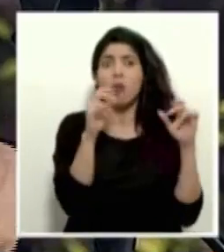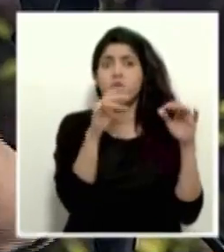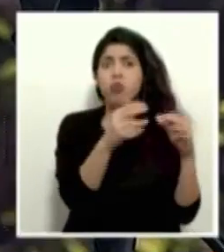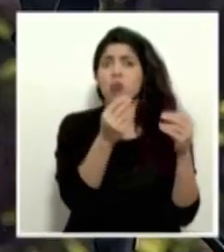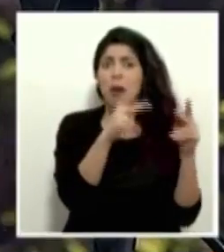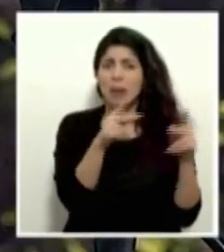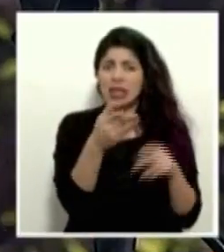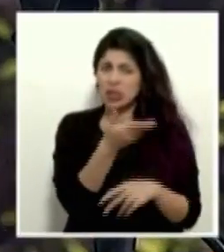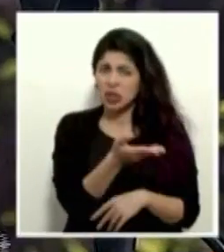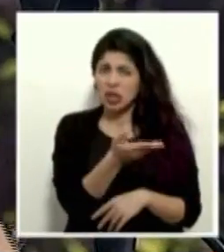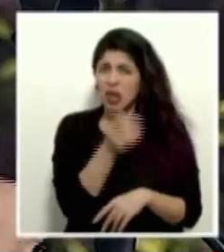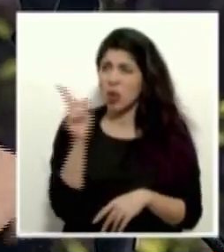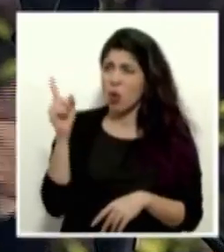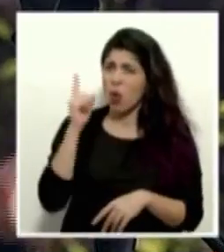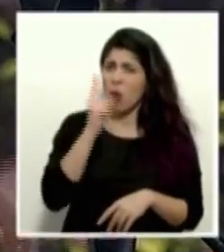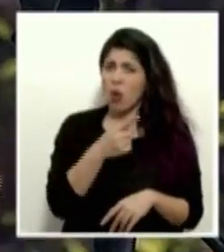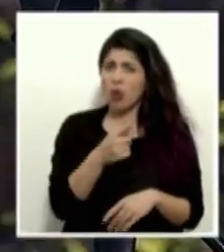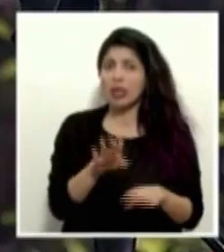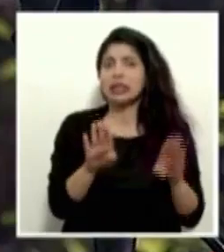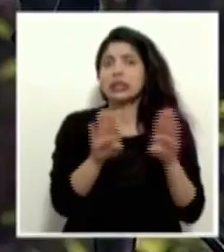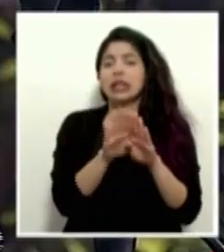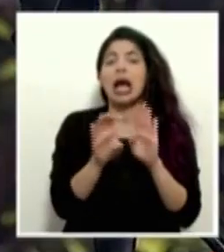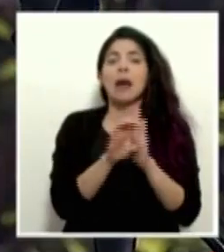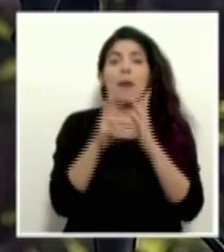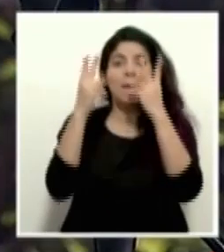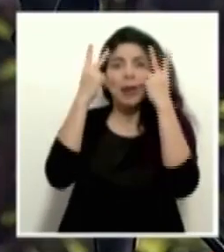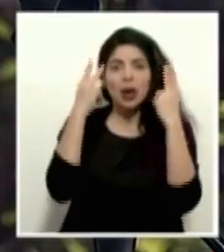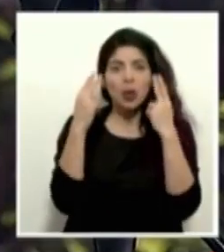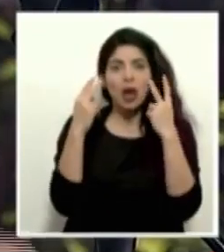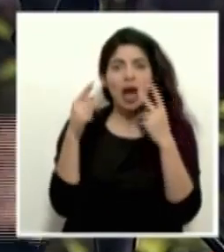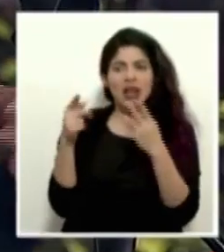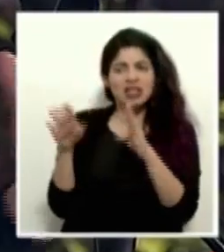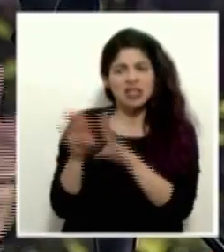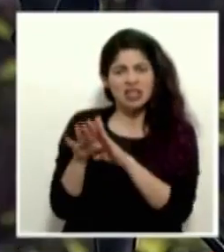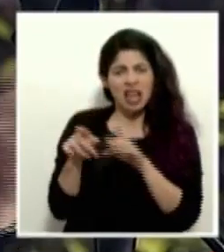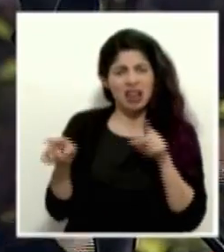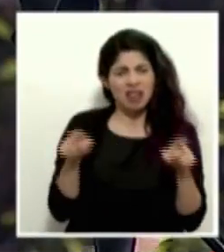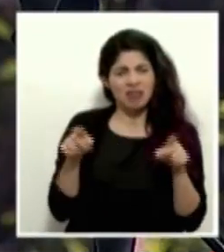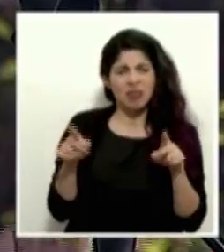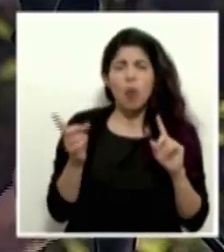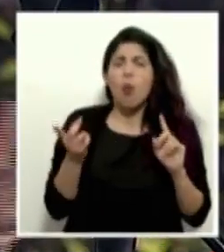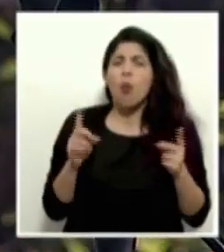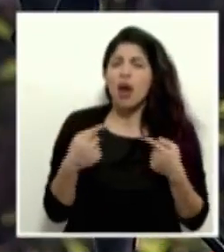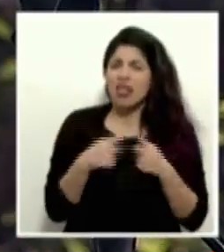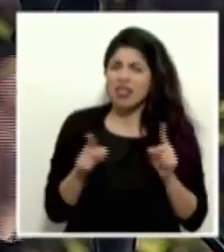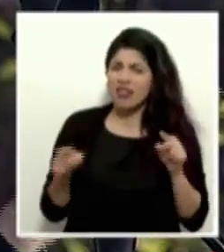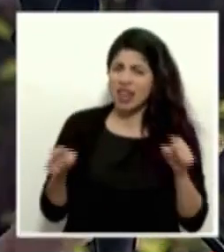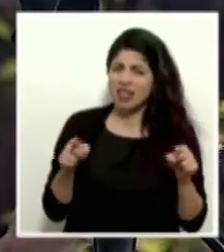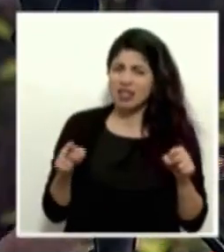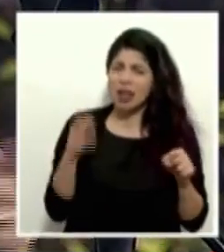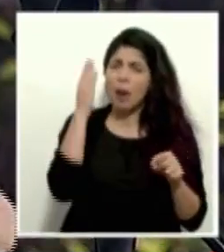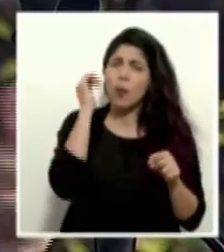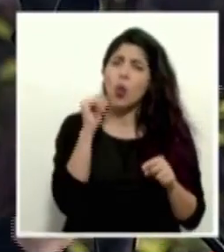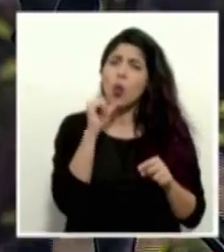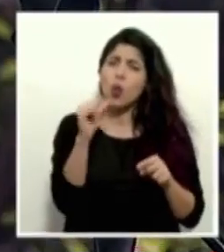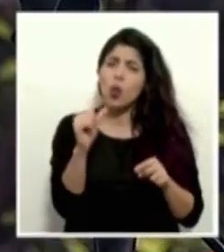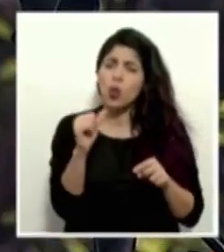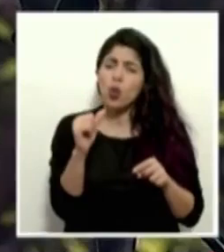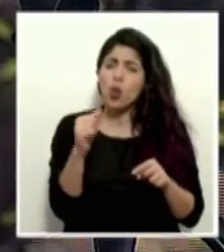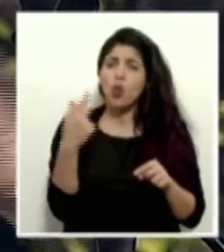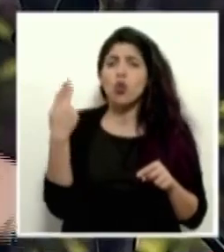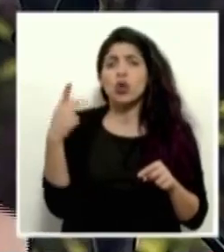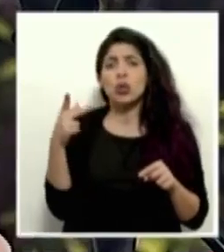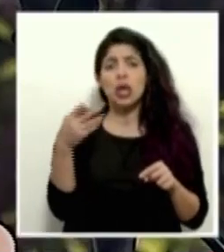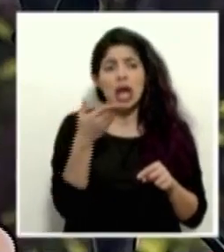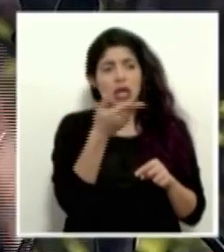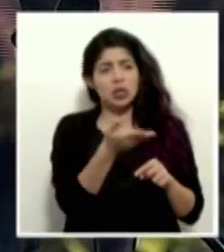y evidentemente ustedes ordenan que se cierren, por ejemplo, las peluquerías o los salones de belleza? ¿Cuál es la diferencia para no establecer un factor de